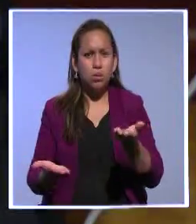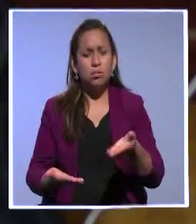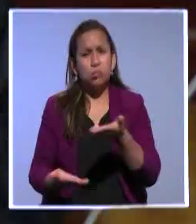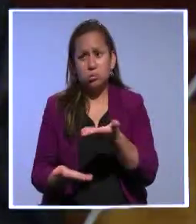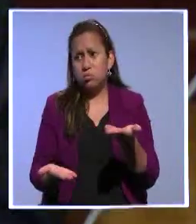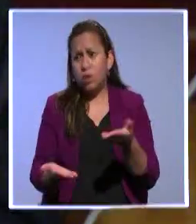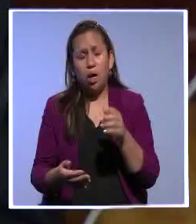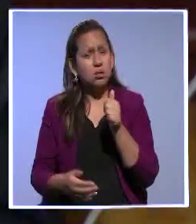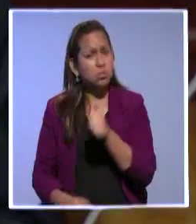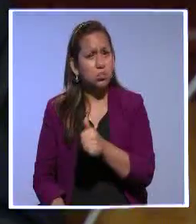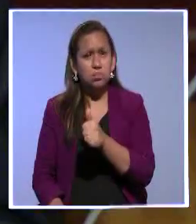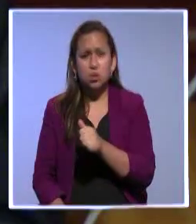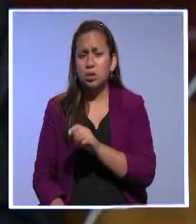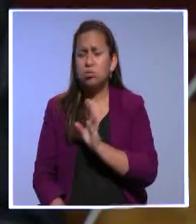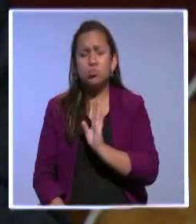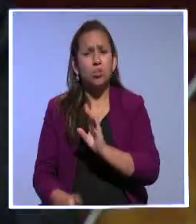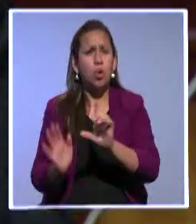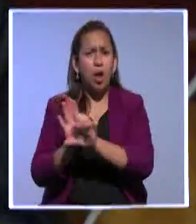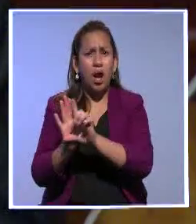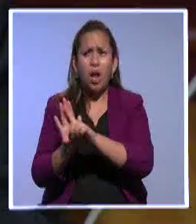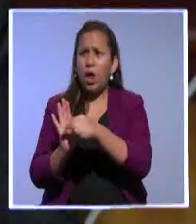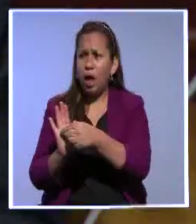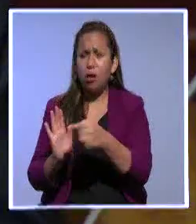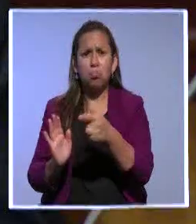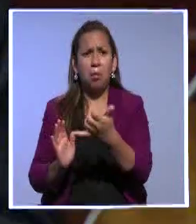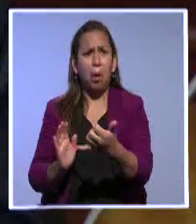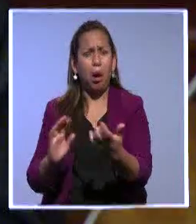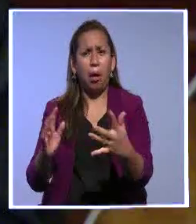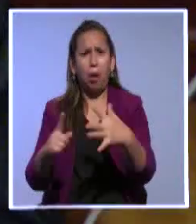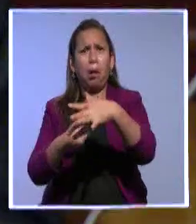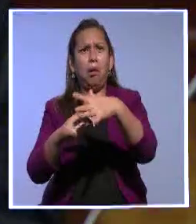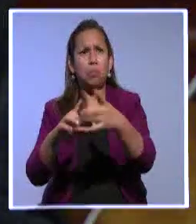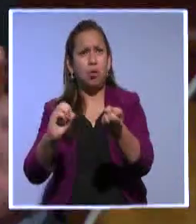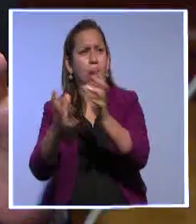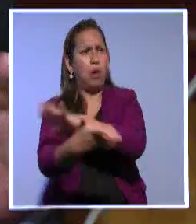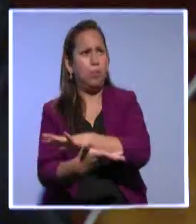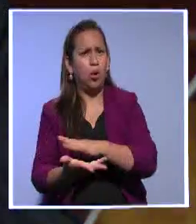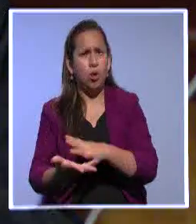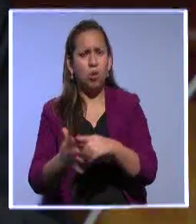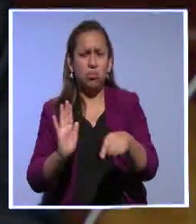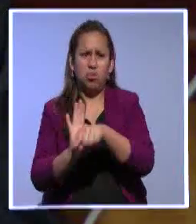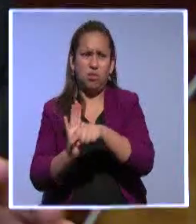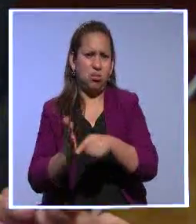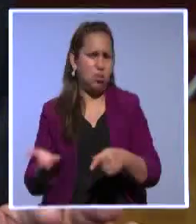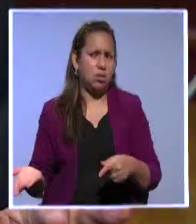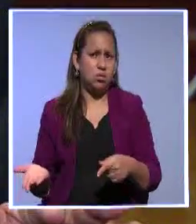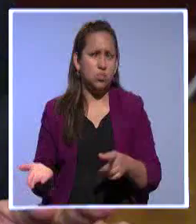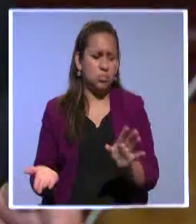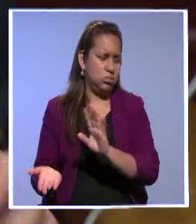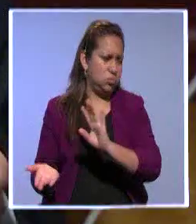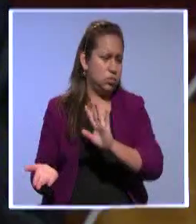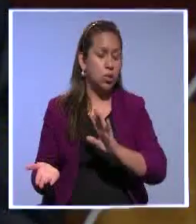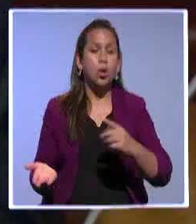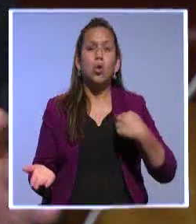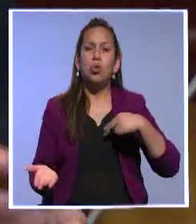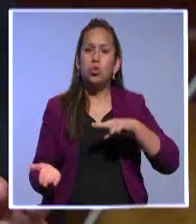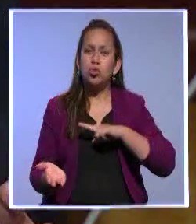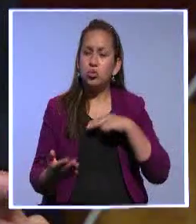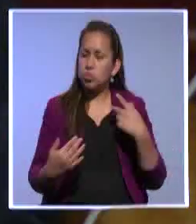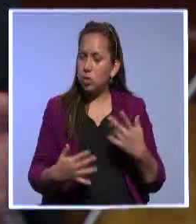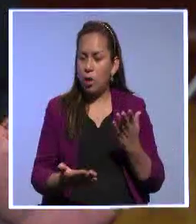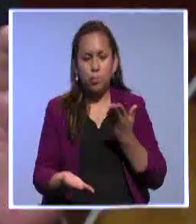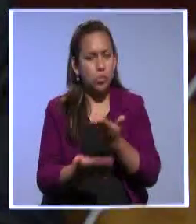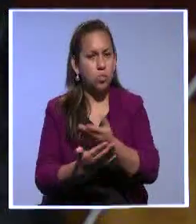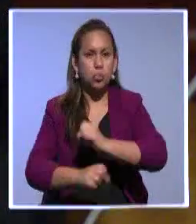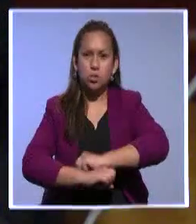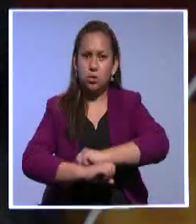años. Y así por el estilo. Las propuestas nuestras son directas, específicas y repito, no requiere de ningún cambio constitucional, ni siquiera legal